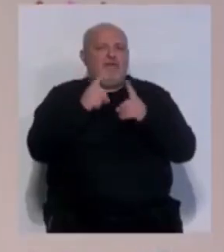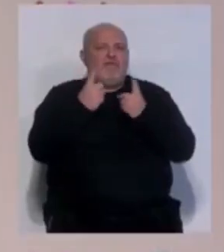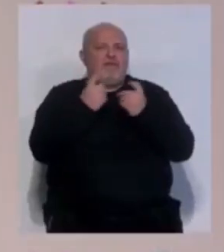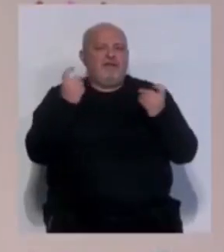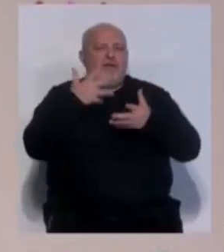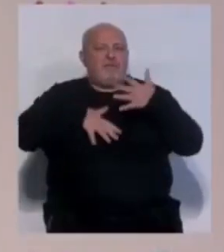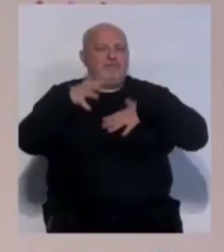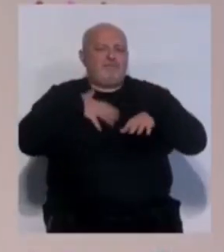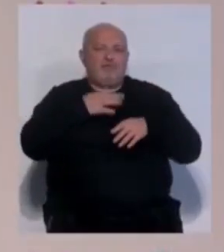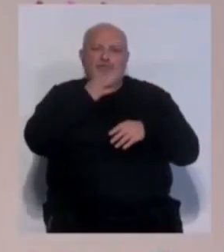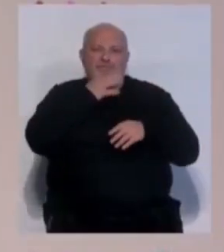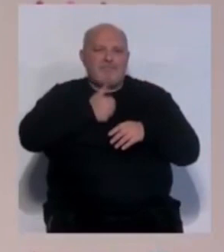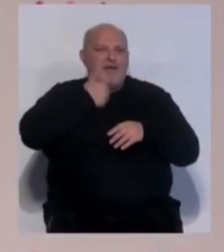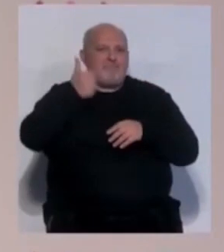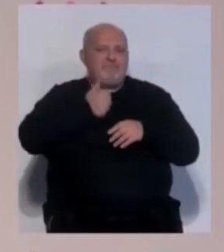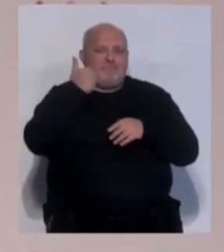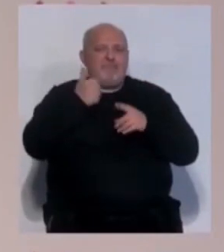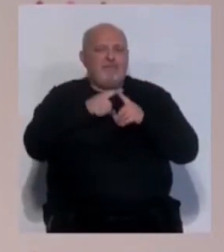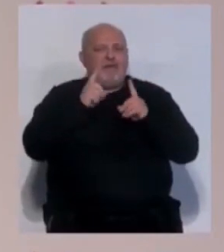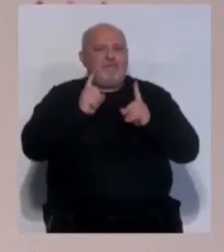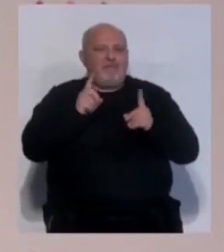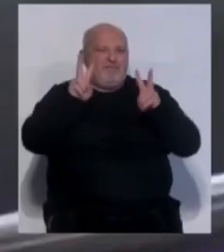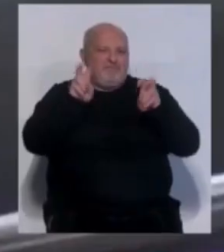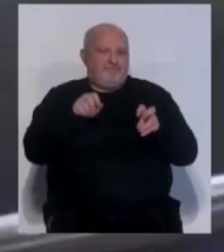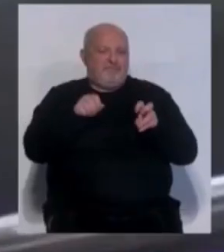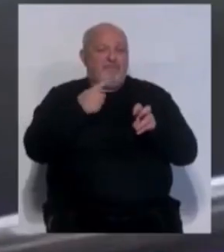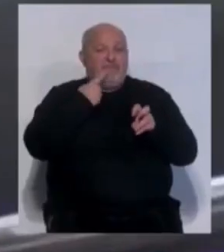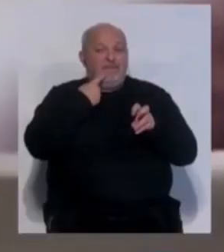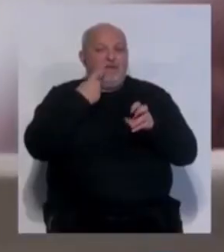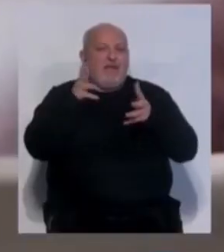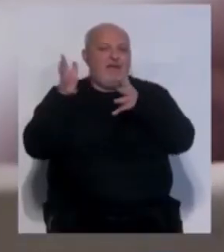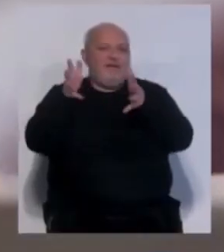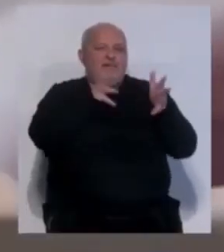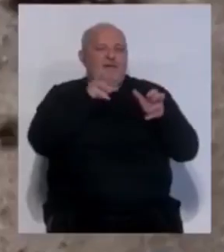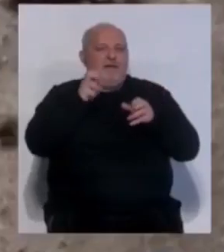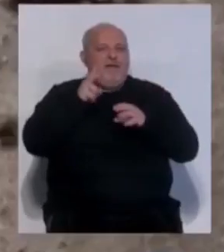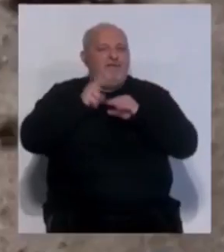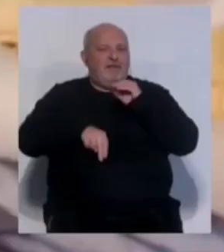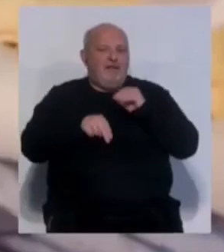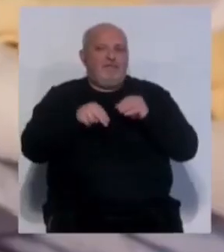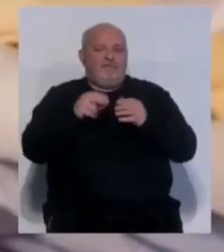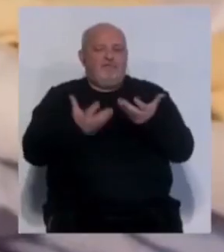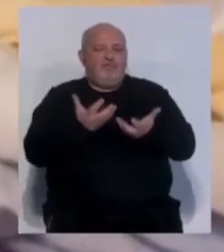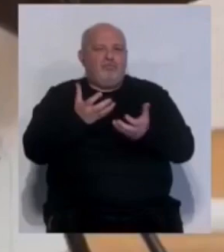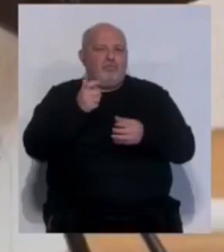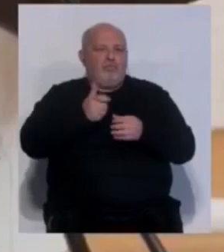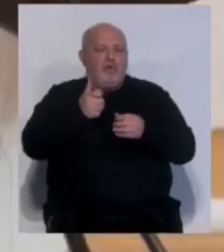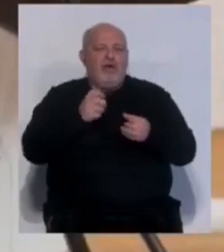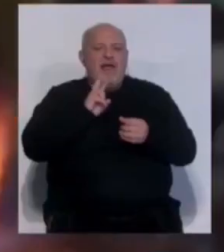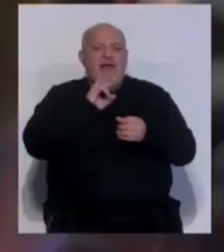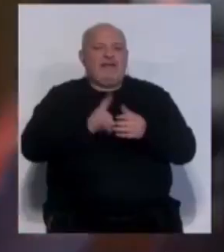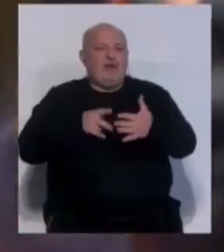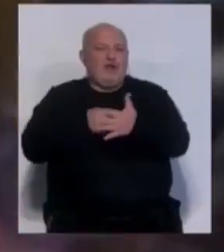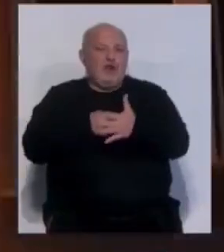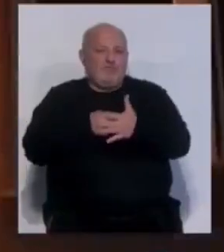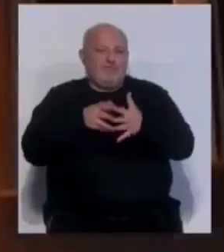la falta de conocimiento que aún existe en la prevención. No solo ha señalado la recomendación de evitar dejar fuegos y estufas eléctricas encendidas